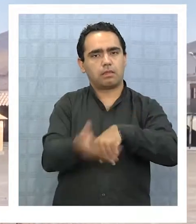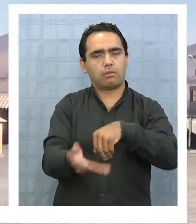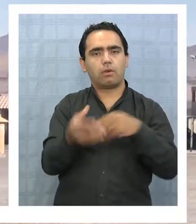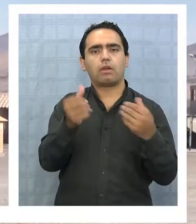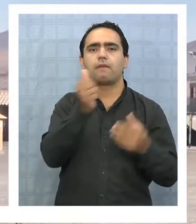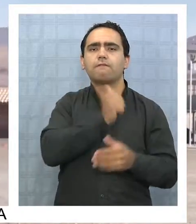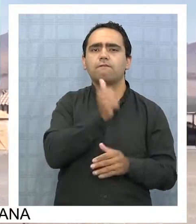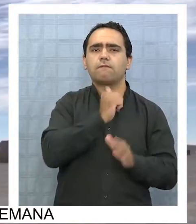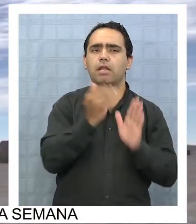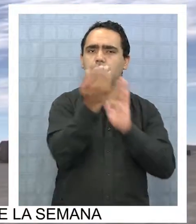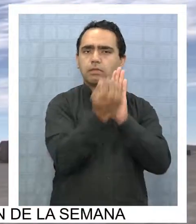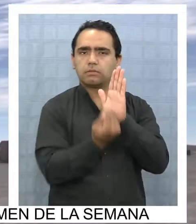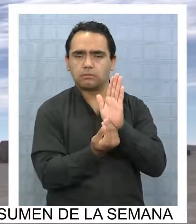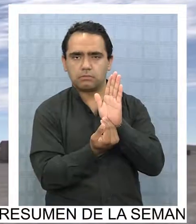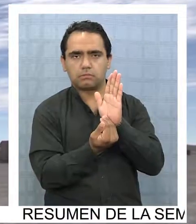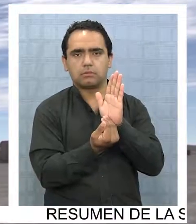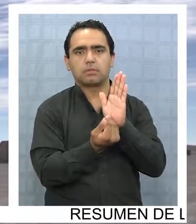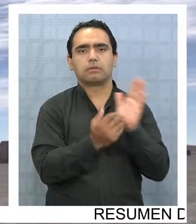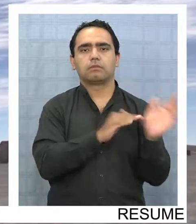de antecedentes por otra.